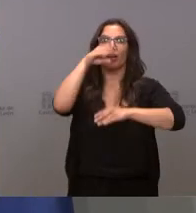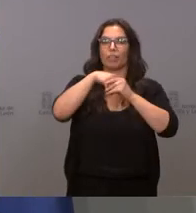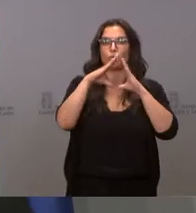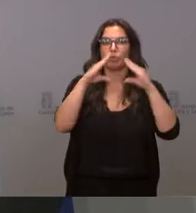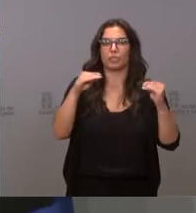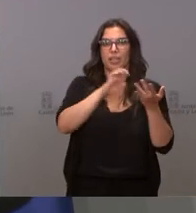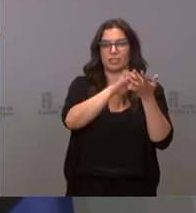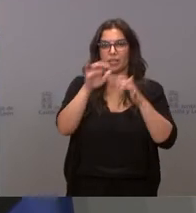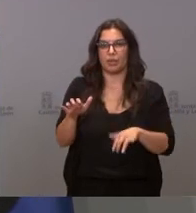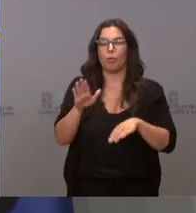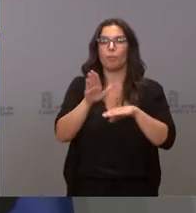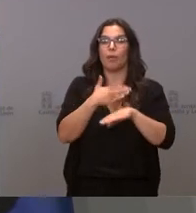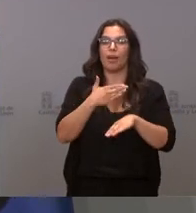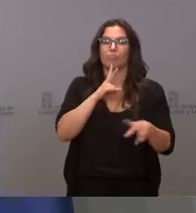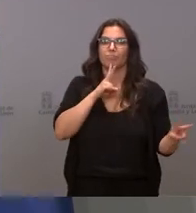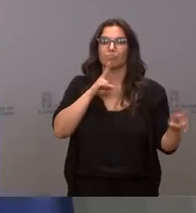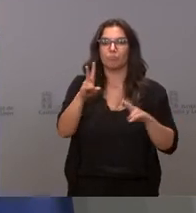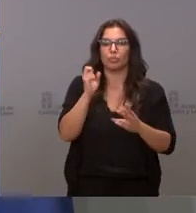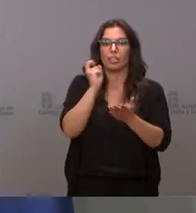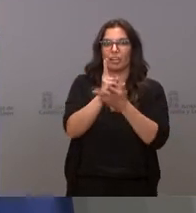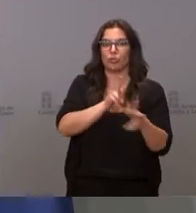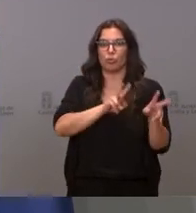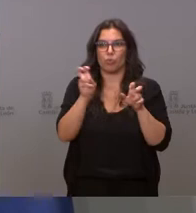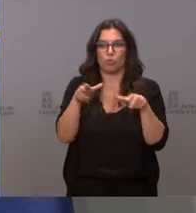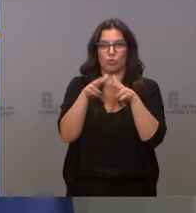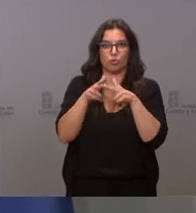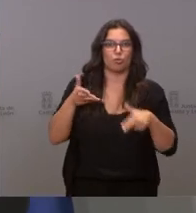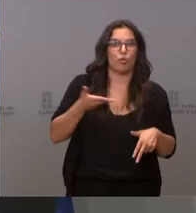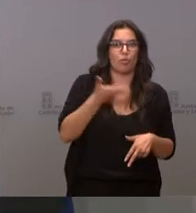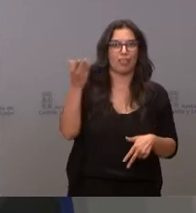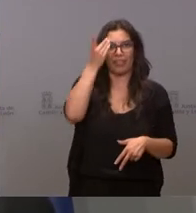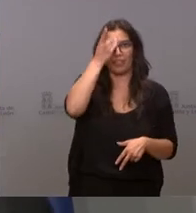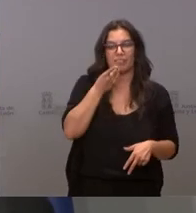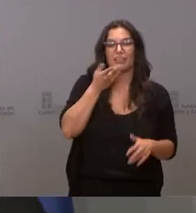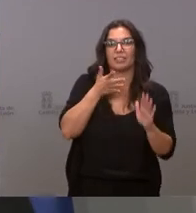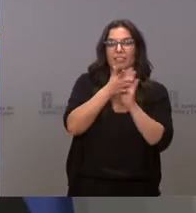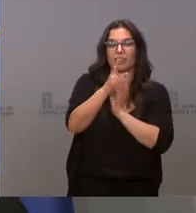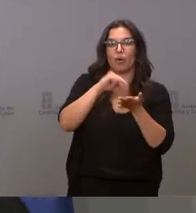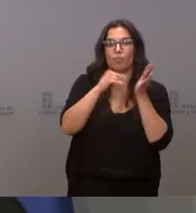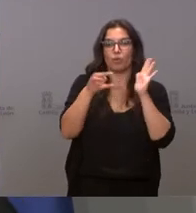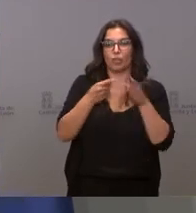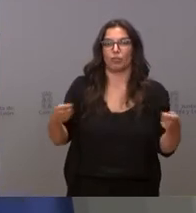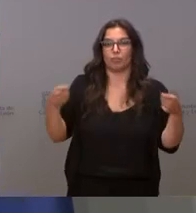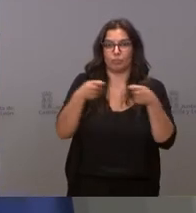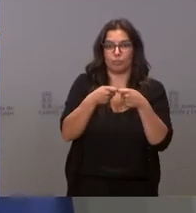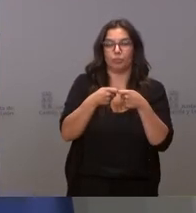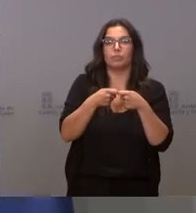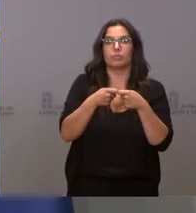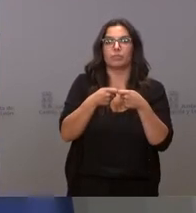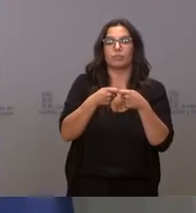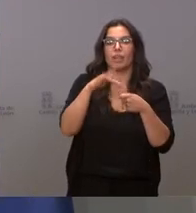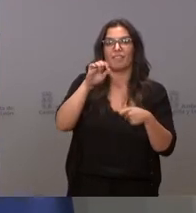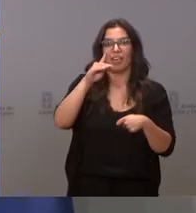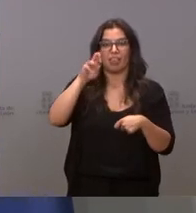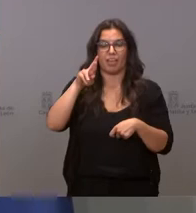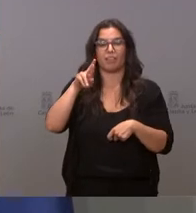para dar respuesta a los nuevos retos de la sociedad digital. Se trata de un proyecto cofinanciado por el FEDER, por